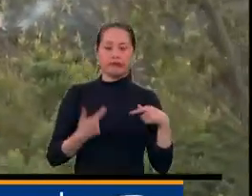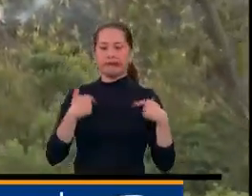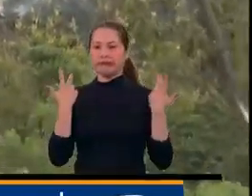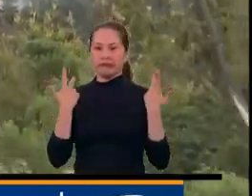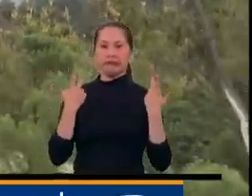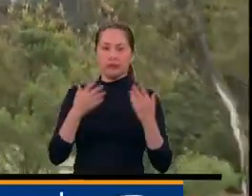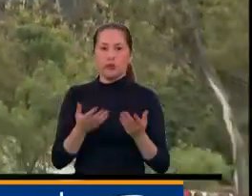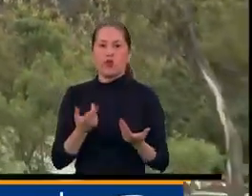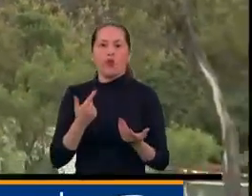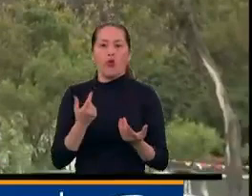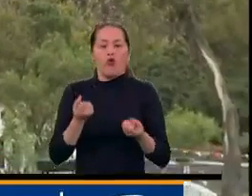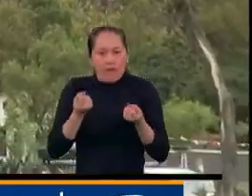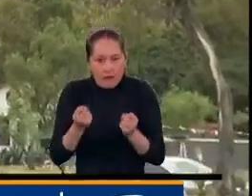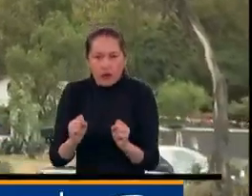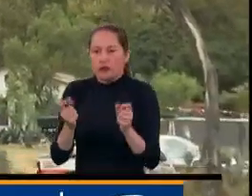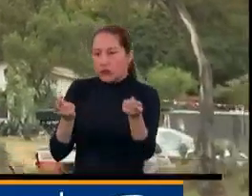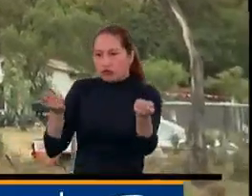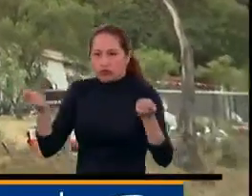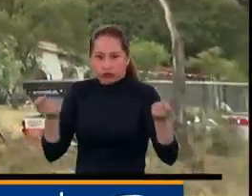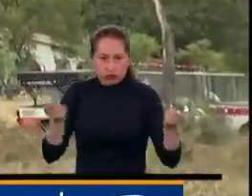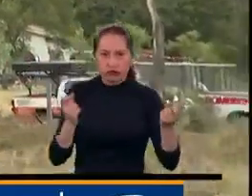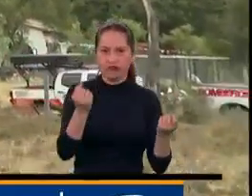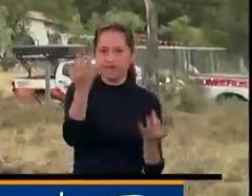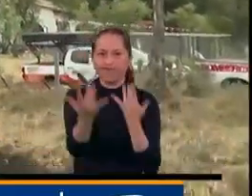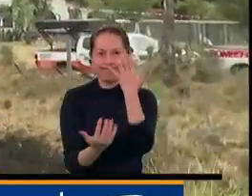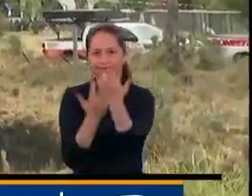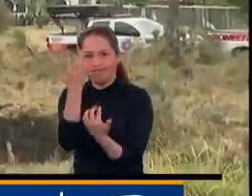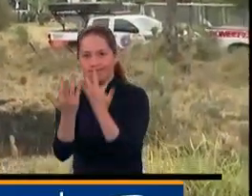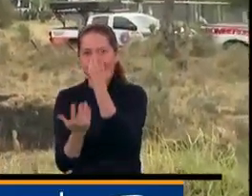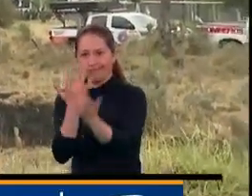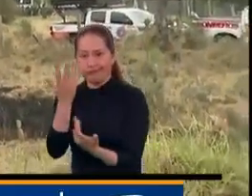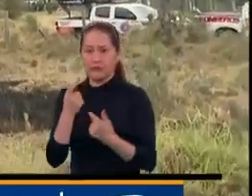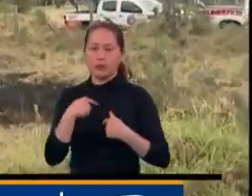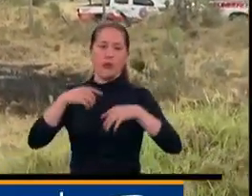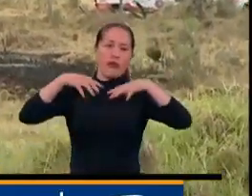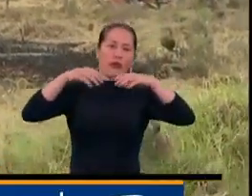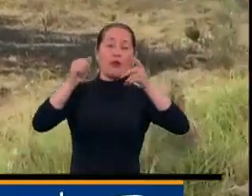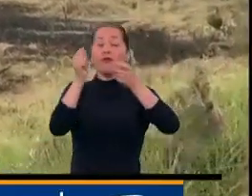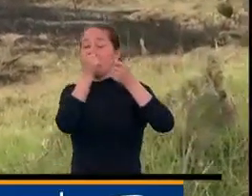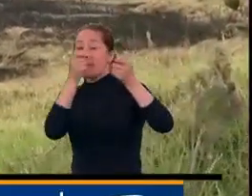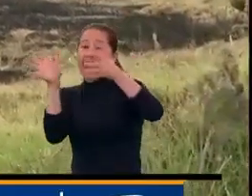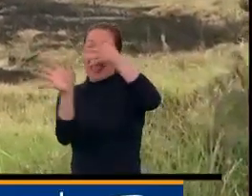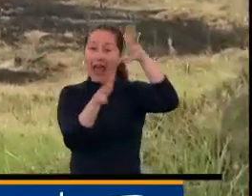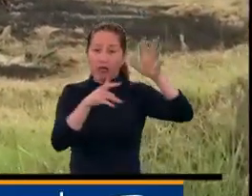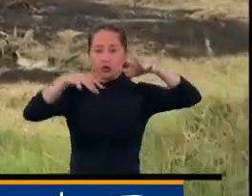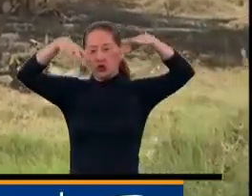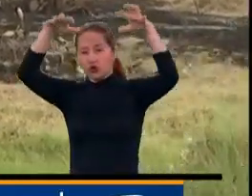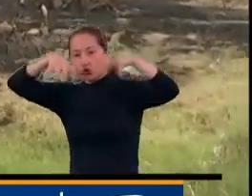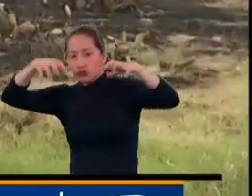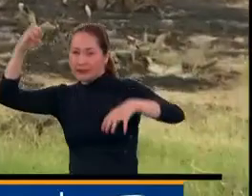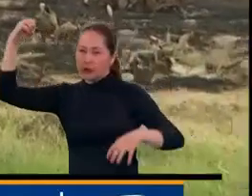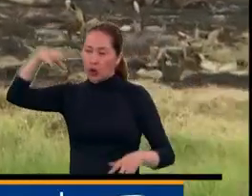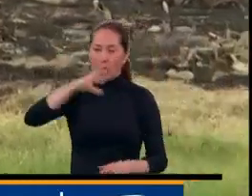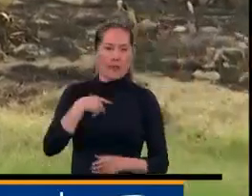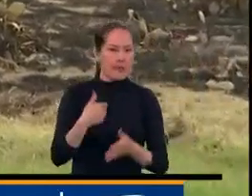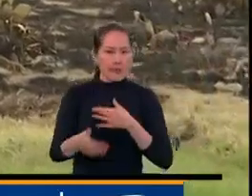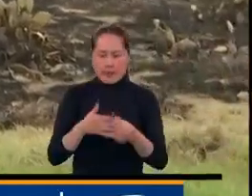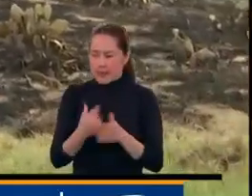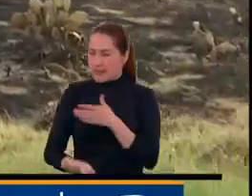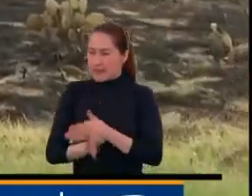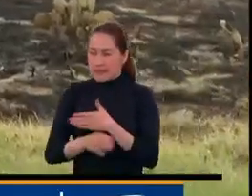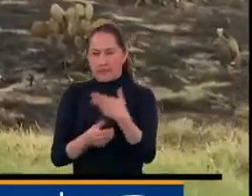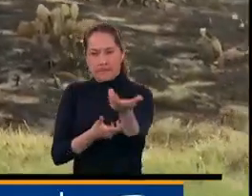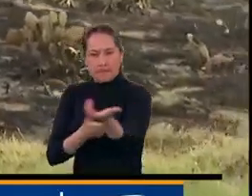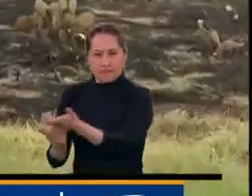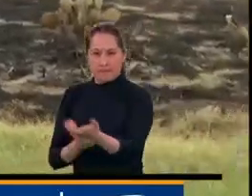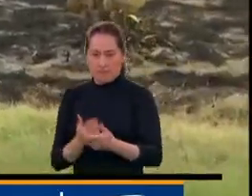avivando, controlando las llamas bajo el viento, la lluvia y el sol. Y les quiero presentar al capitán Álvaro Farfán del